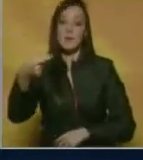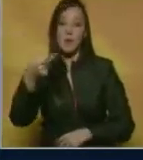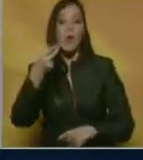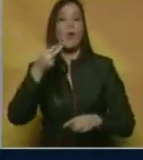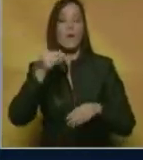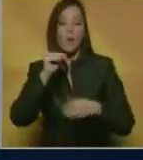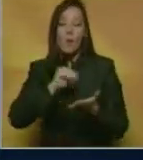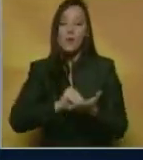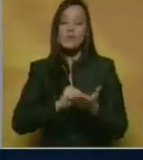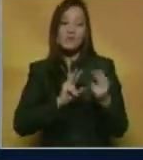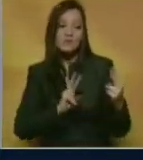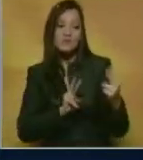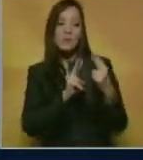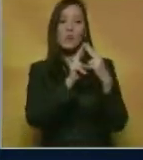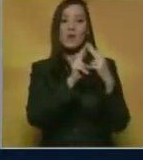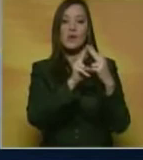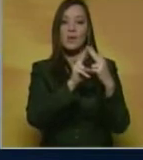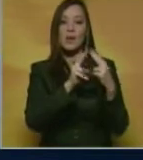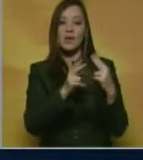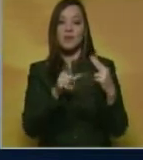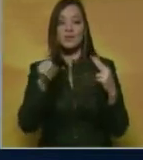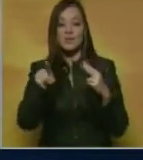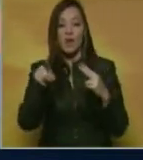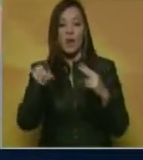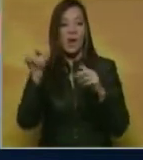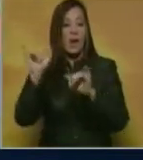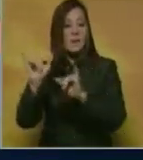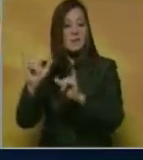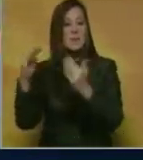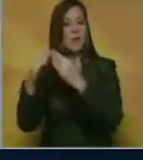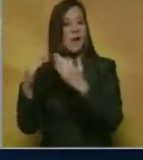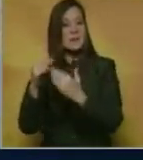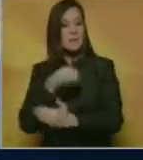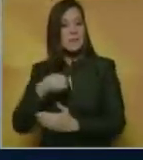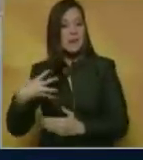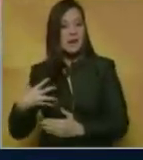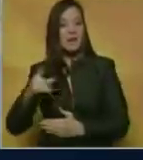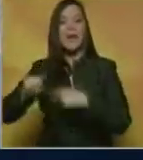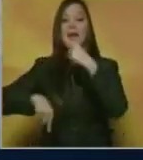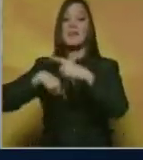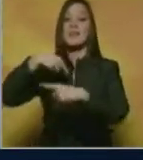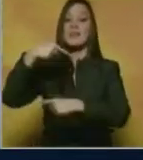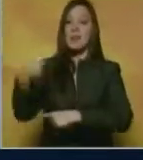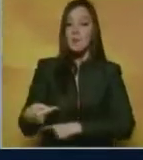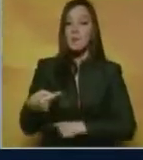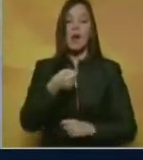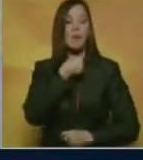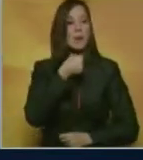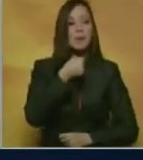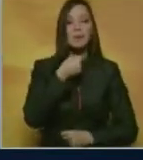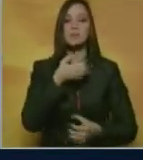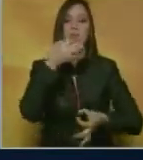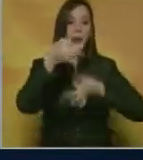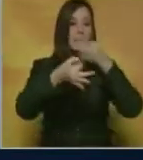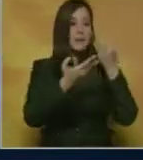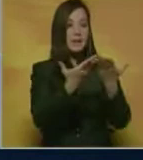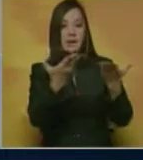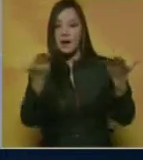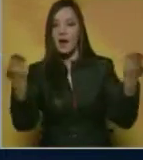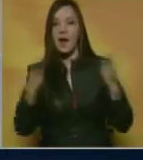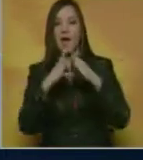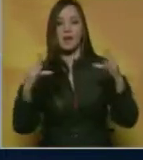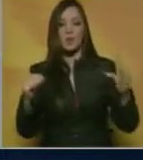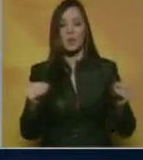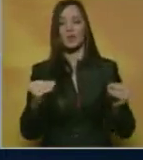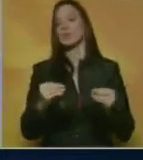nuevo encuentro bilateral en el despacho oval de la Casa Blanca y posteriormente ofrezcan una rueda de prensa conjunta. Se espera además